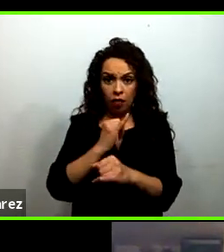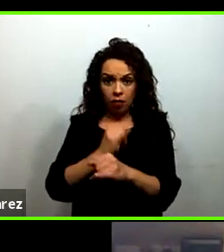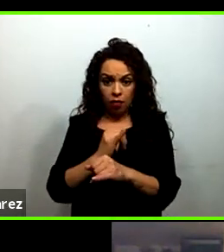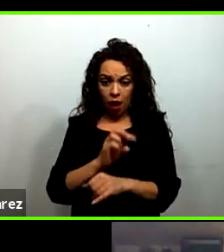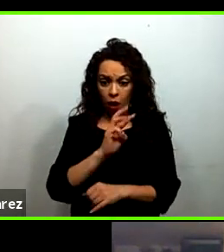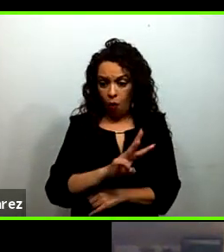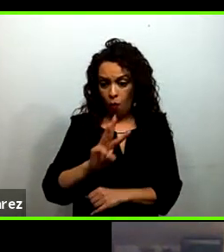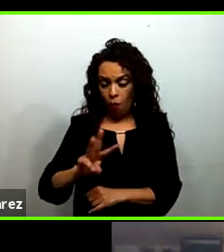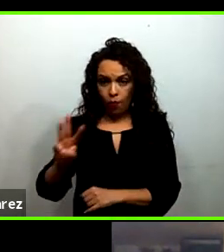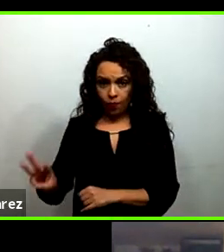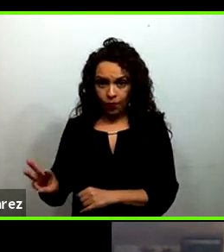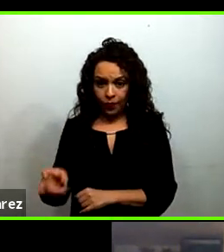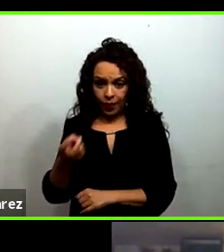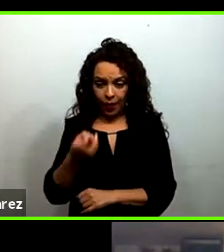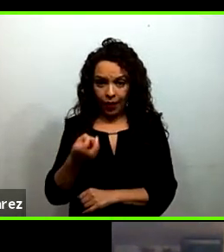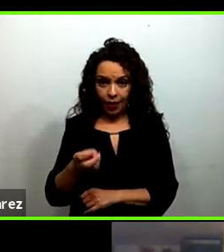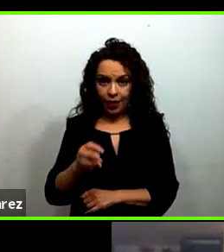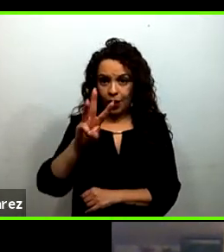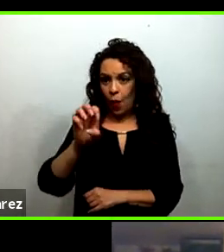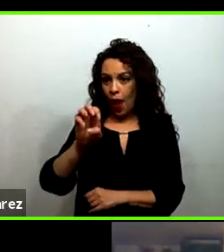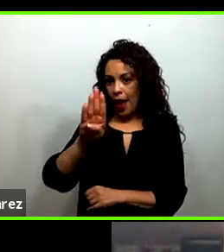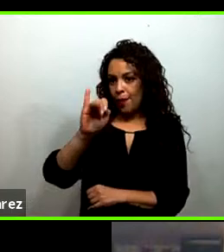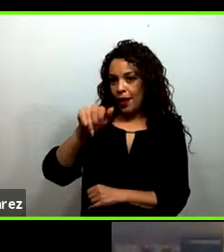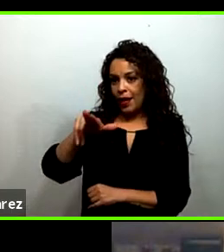los enlaces que sean relevantes